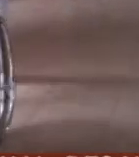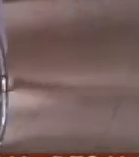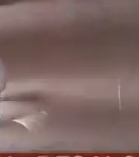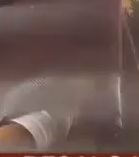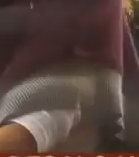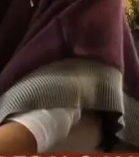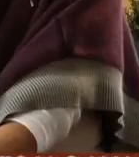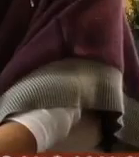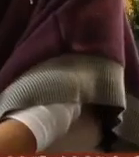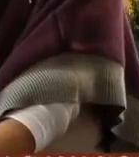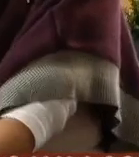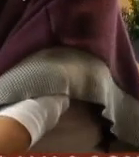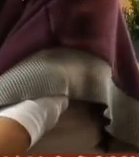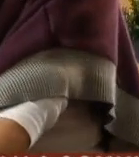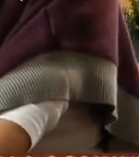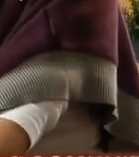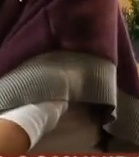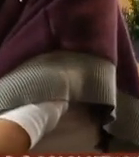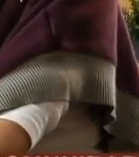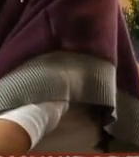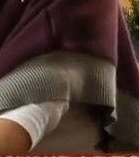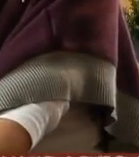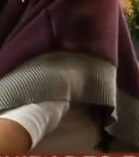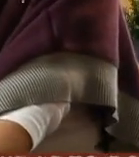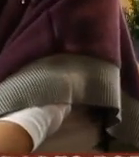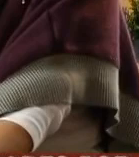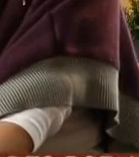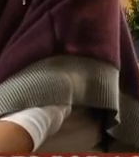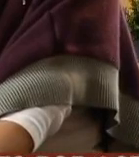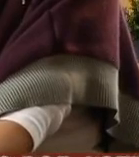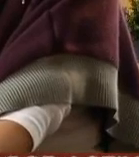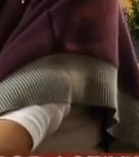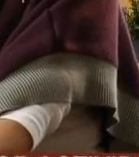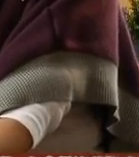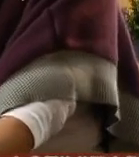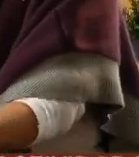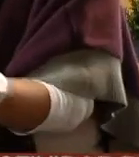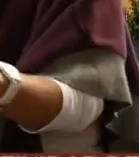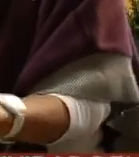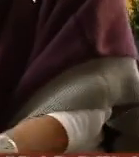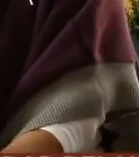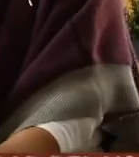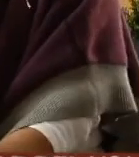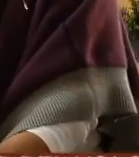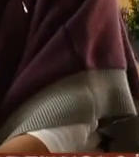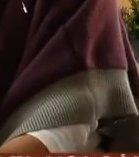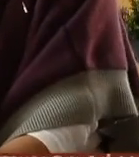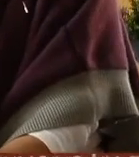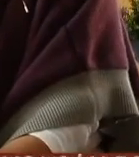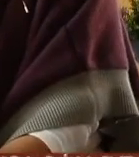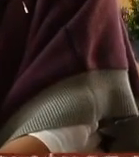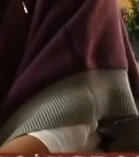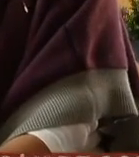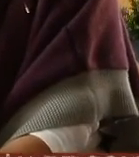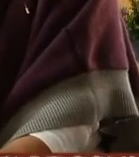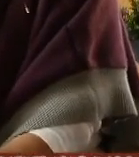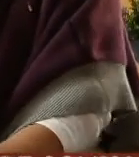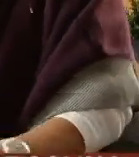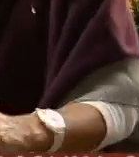para ello porque no estamos capacitados para moverlos para llevarles un horario para sus